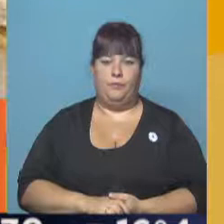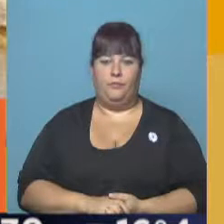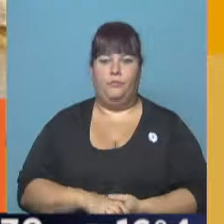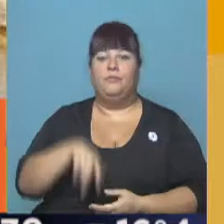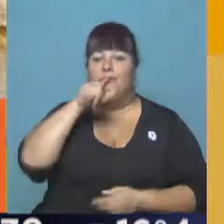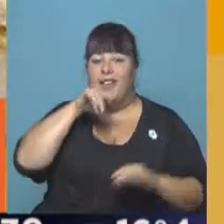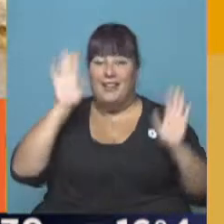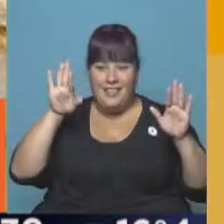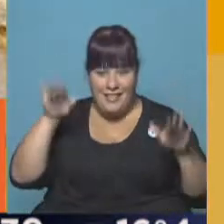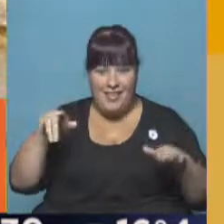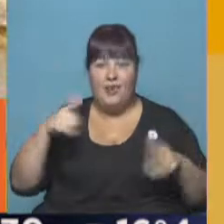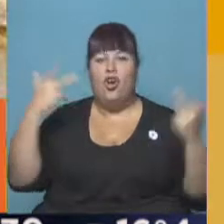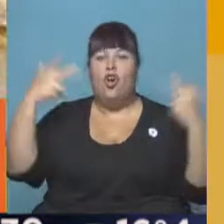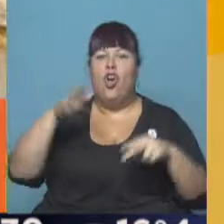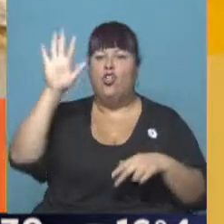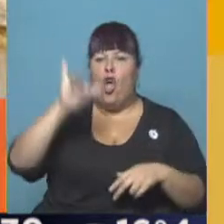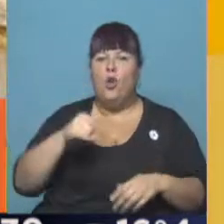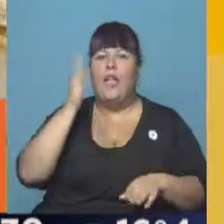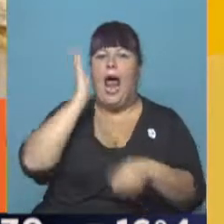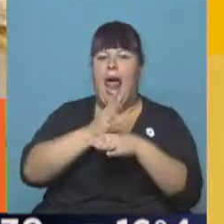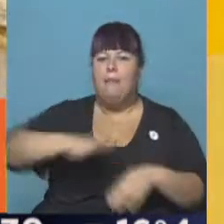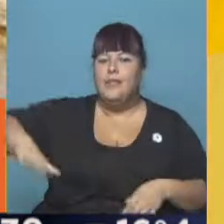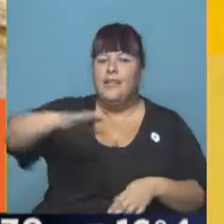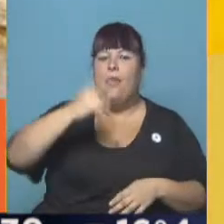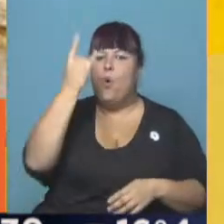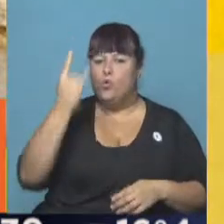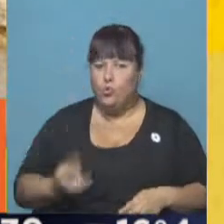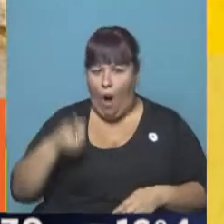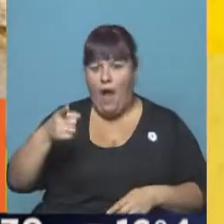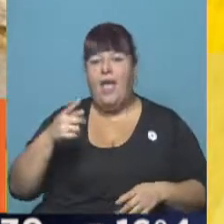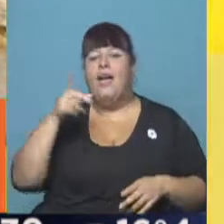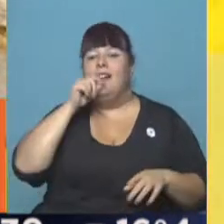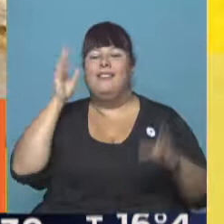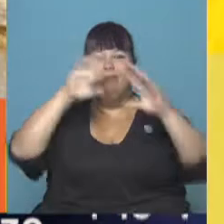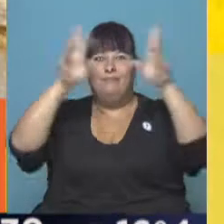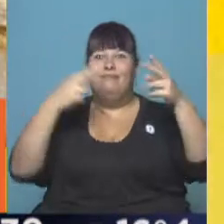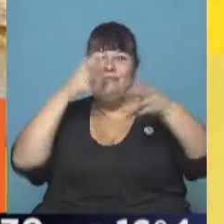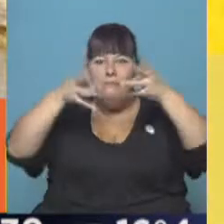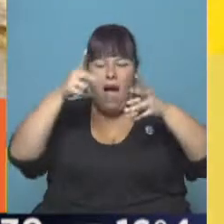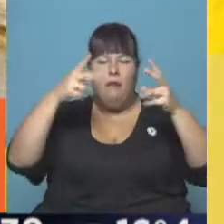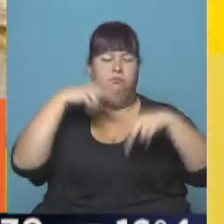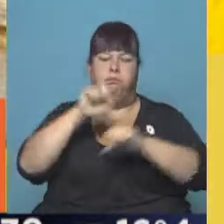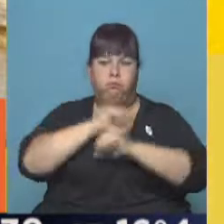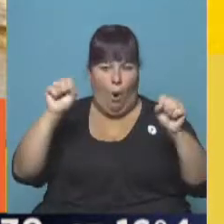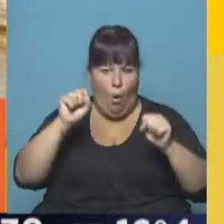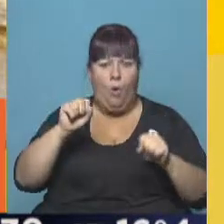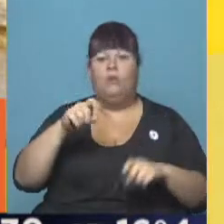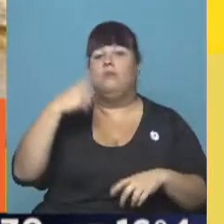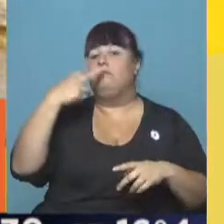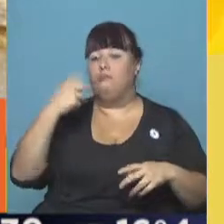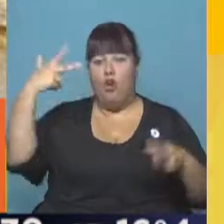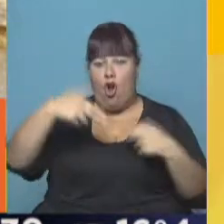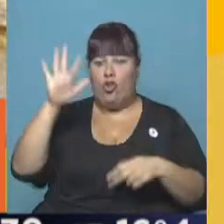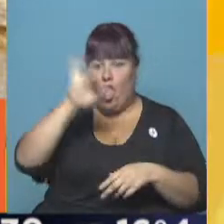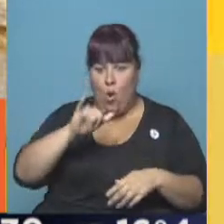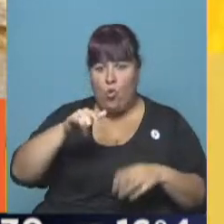Una gaviota dejó sin luz a media Ushuaia. El ave se metió en un transformador y provocó un cortocircuito dejando sin energía